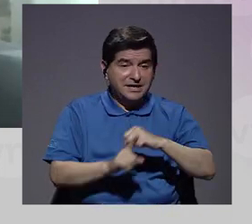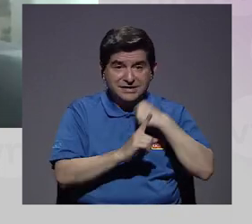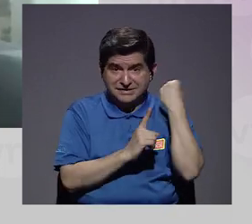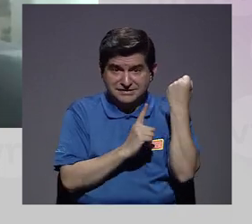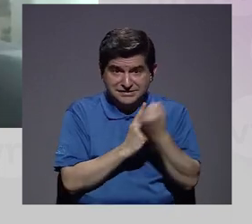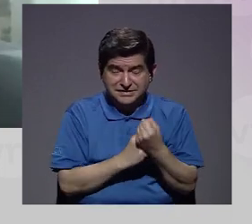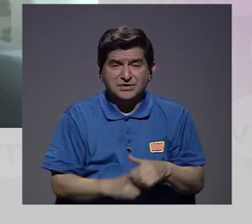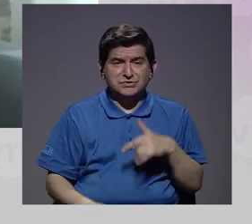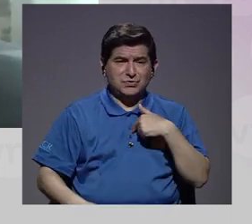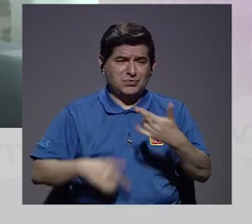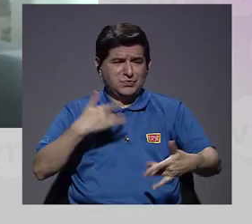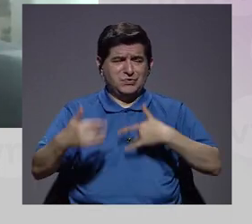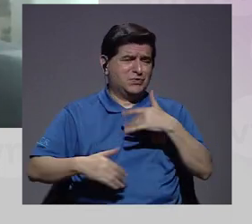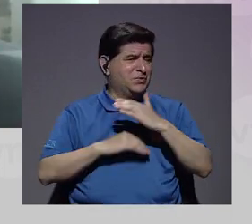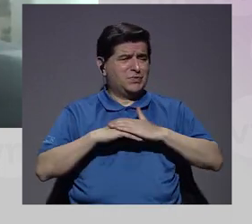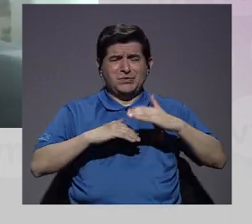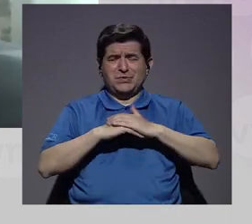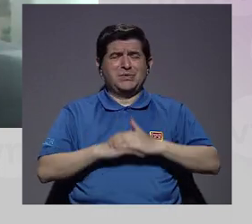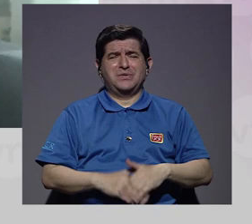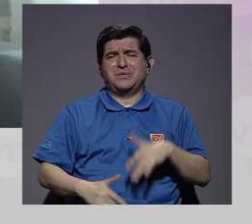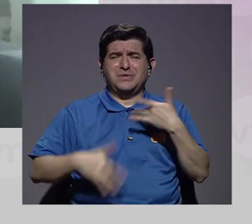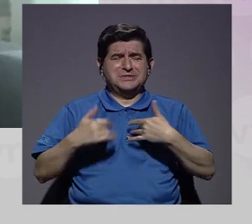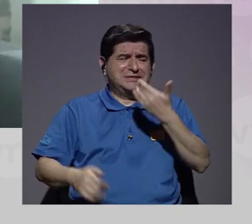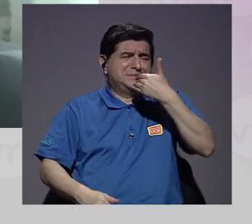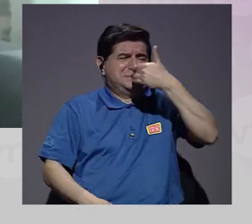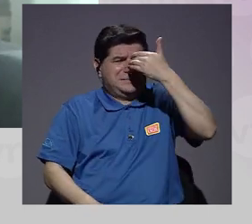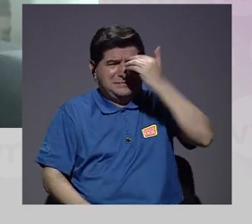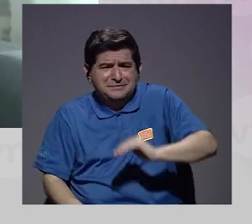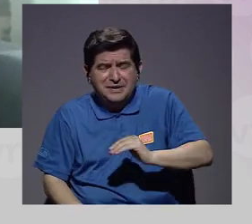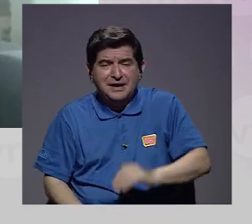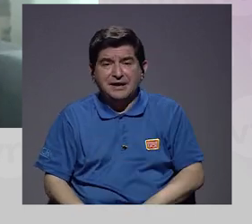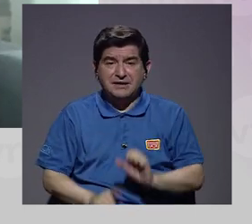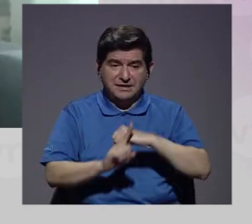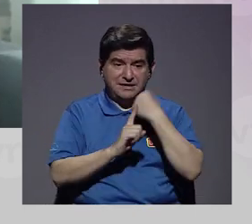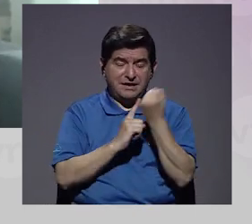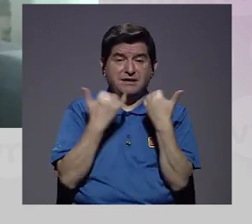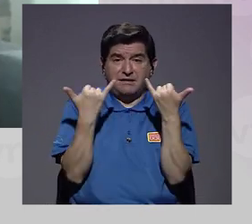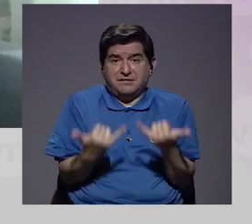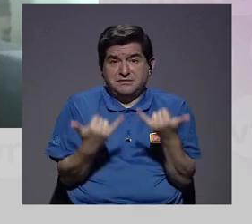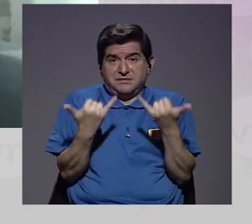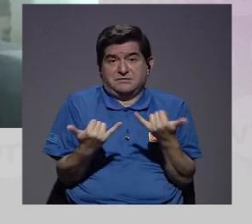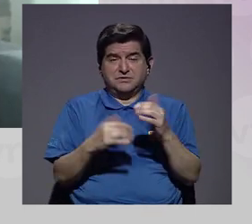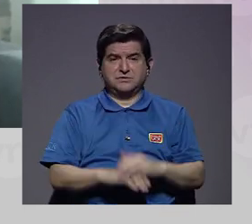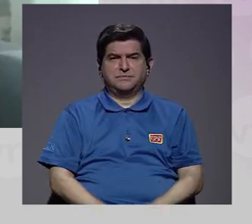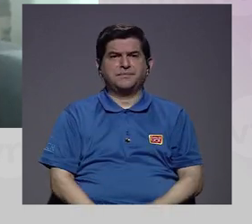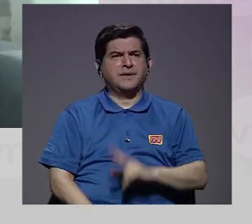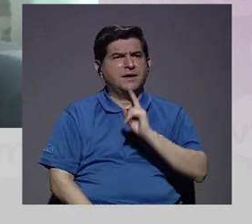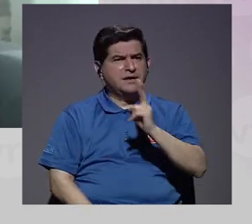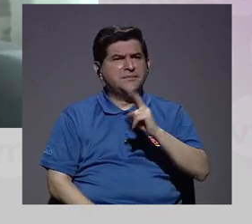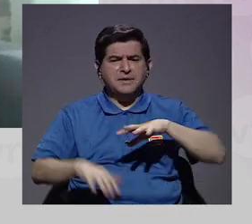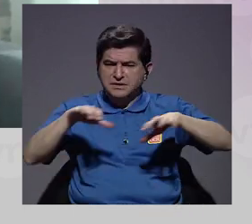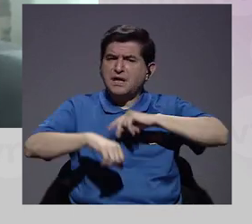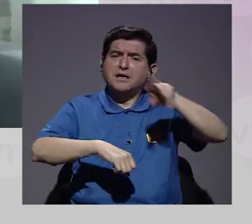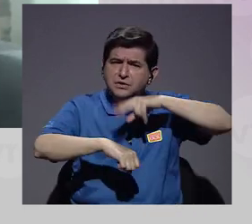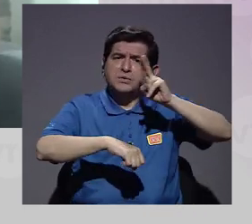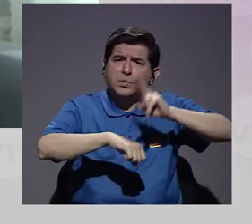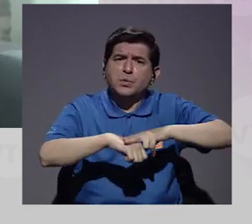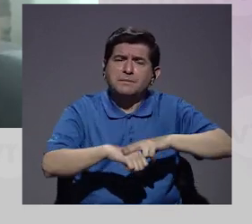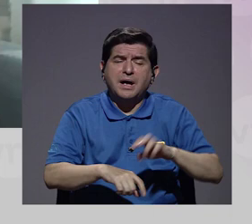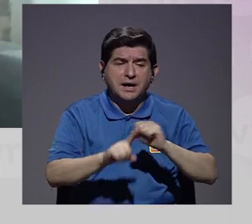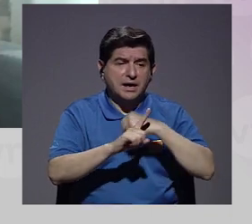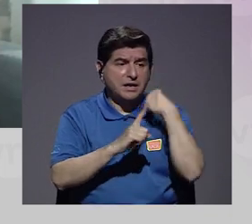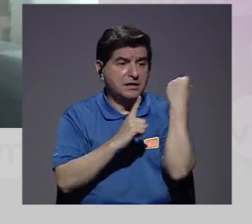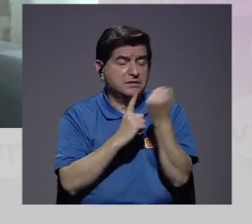en esta situación de sentirse incómodo o malo, tener malestar ante esta situación. Y en realidad son reacciones